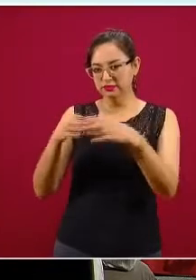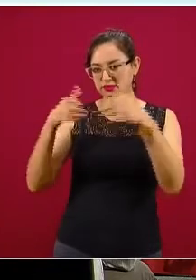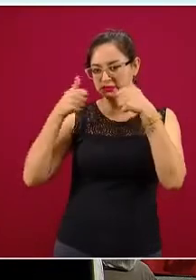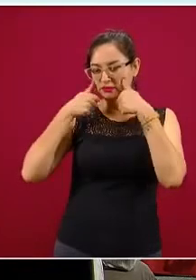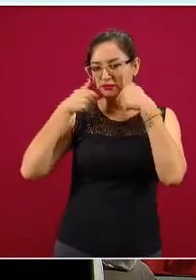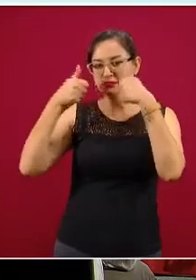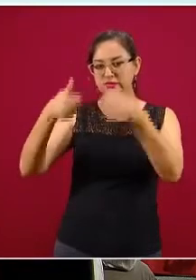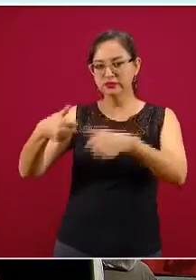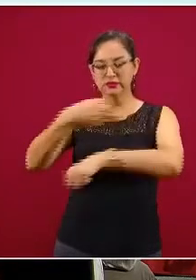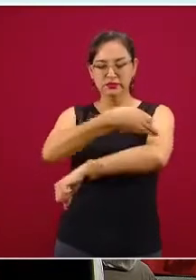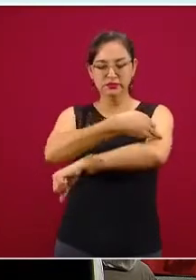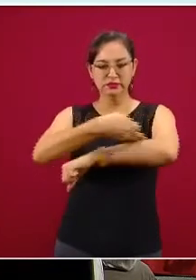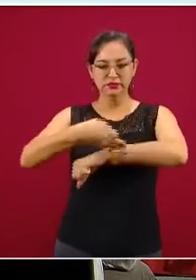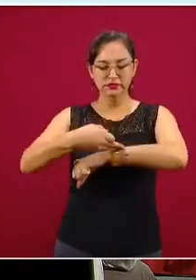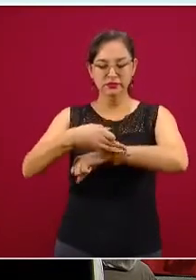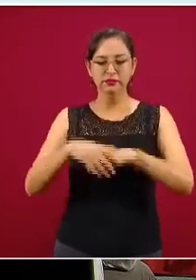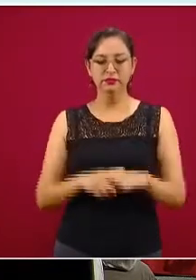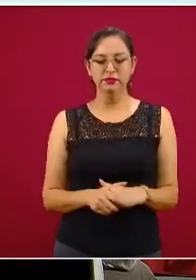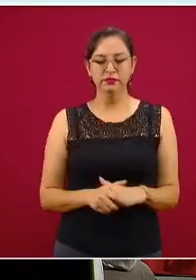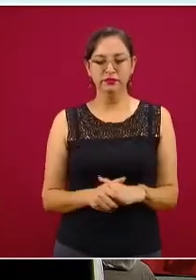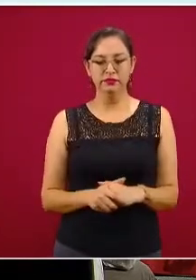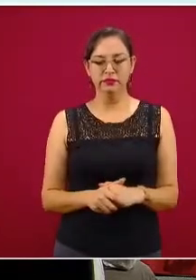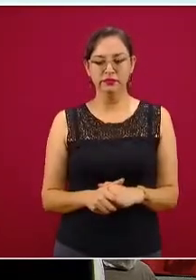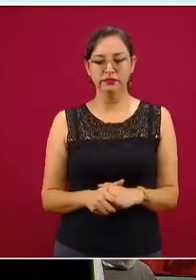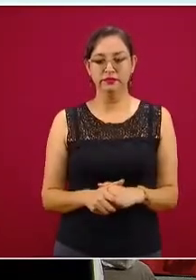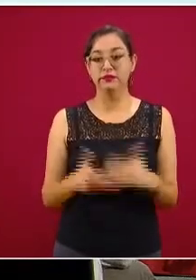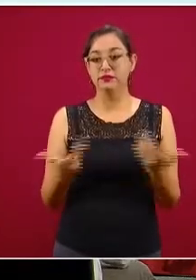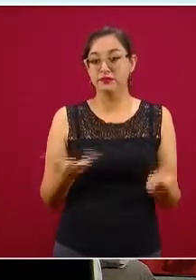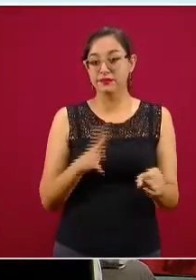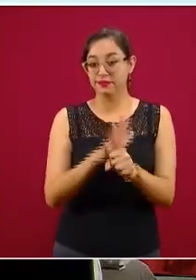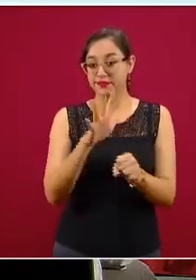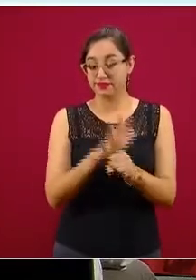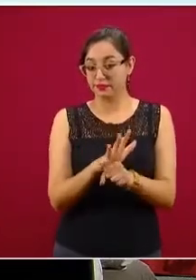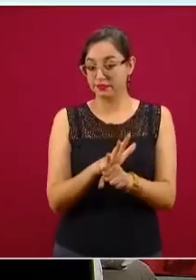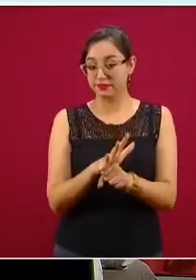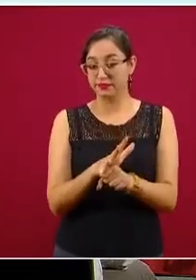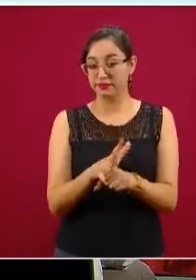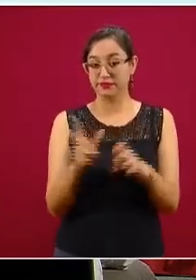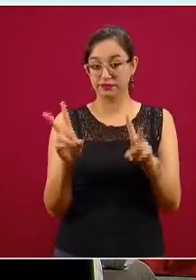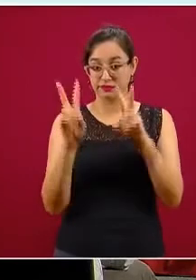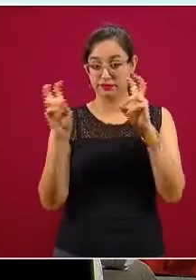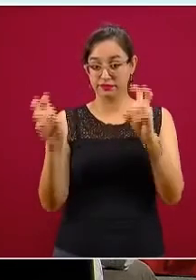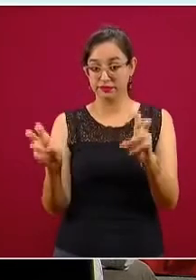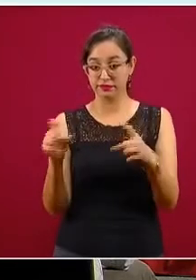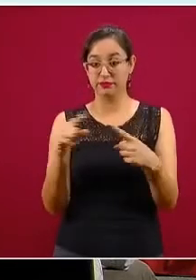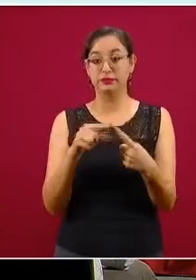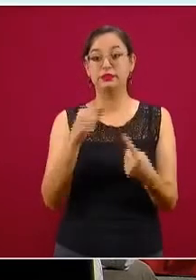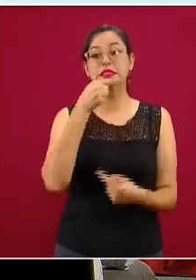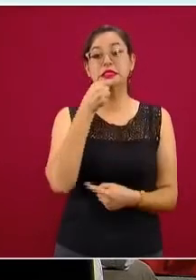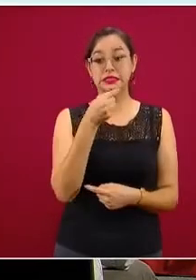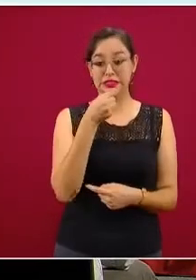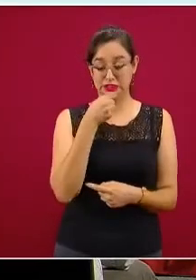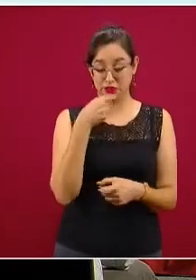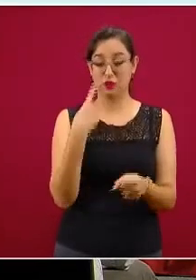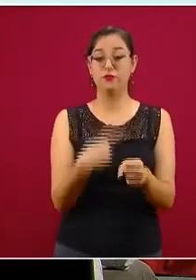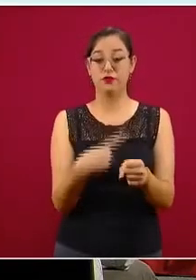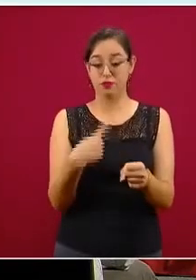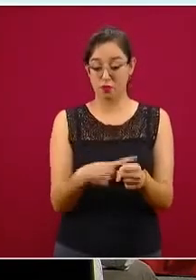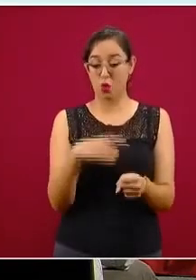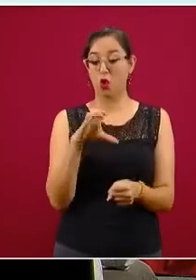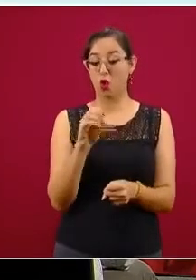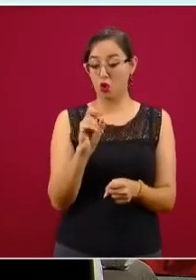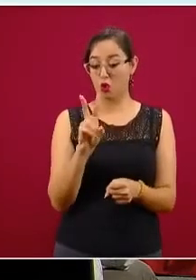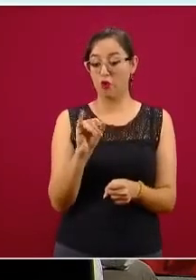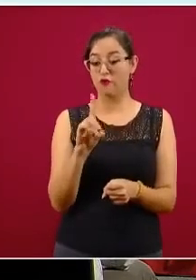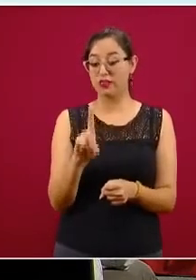Este modelo centrado en la familia habla sobre en niños con COVID que tienen que ser internados,